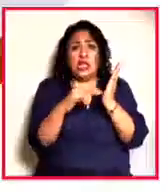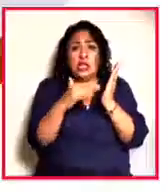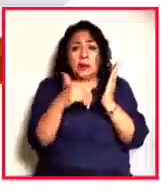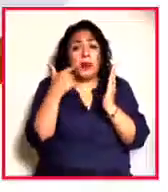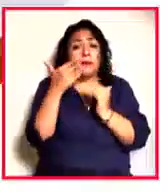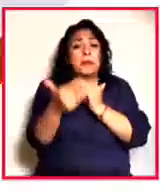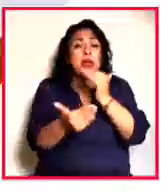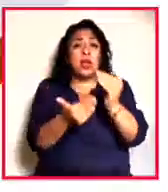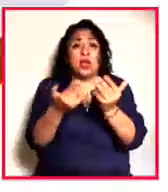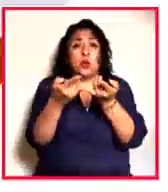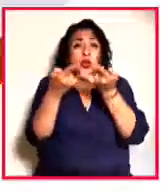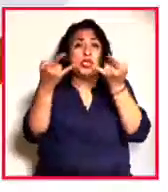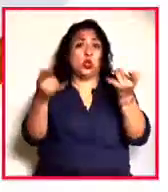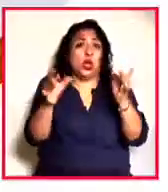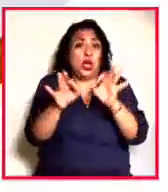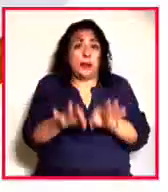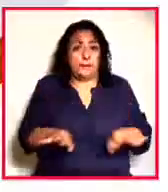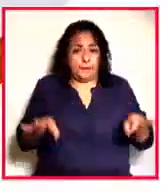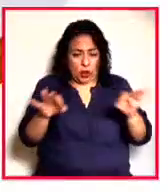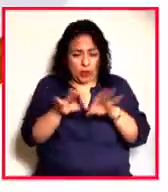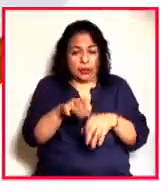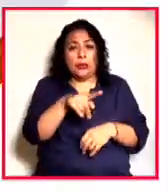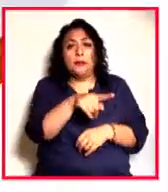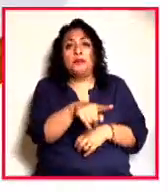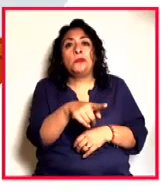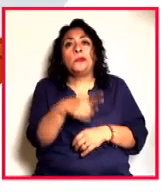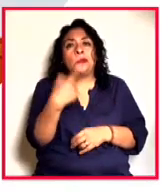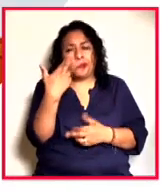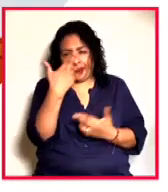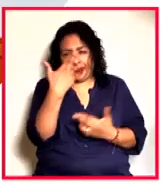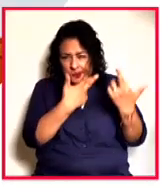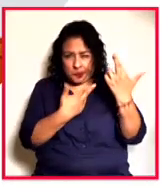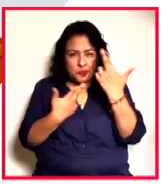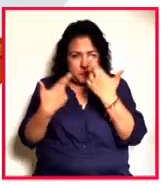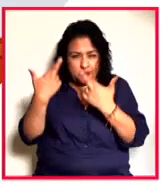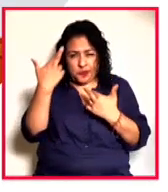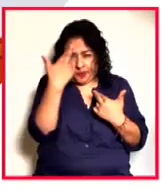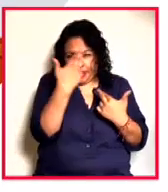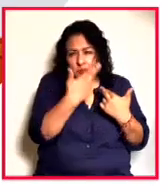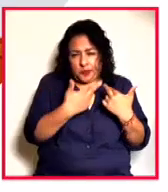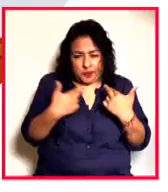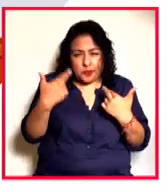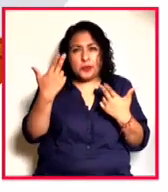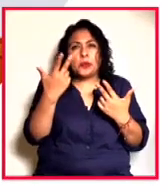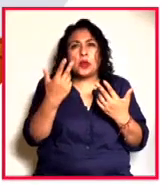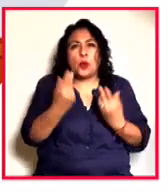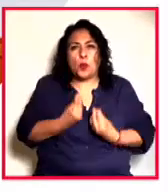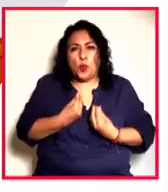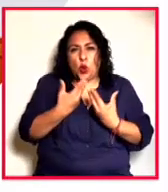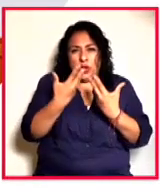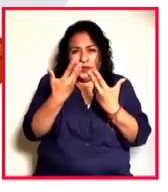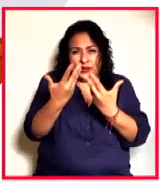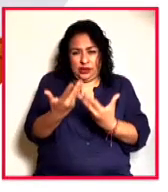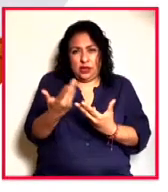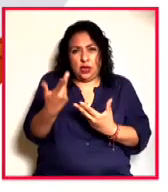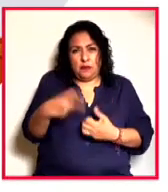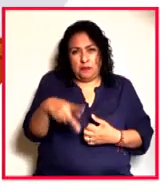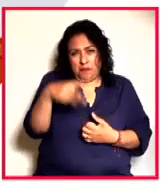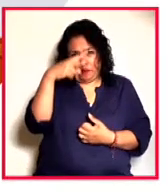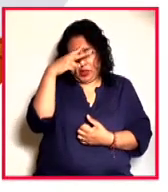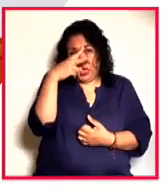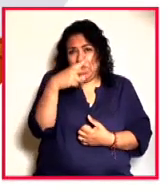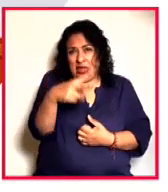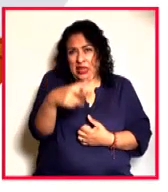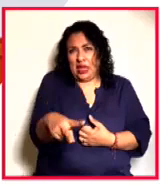enigmática leyenda. Las revisiones de la poesía mexicana y